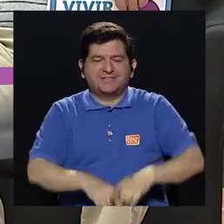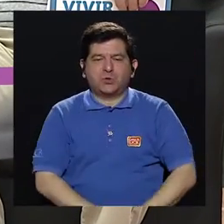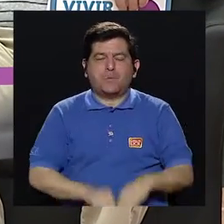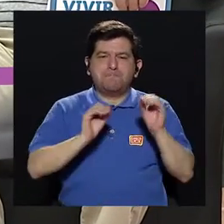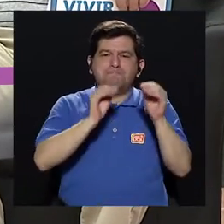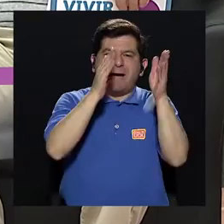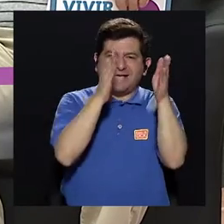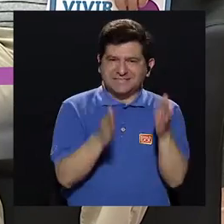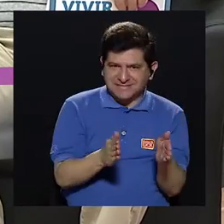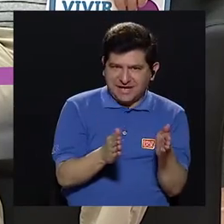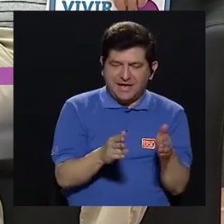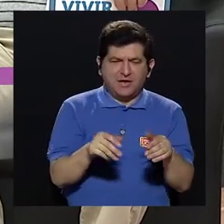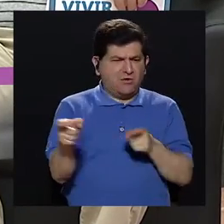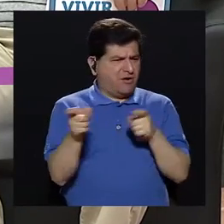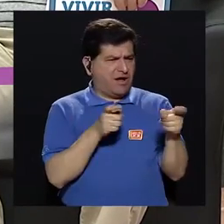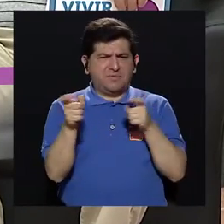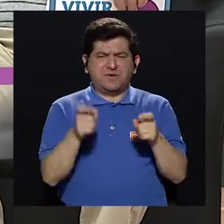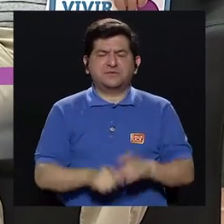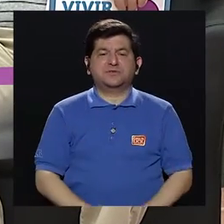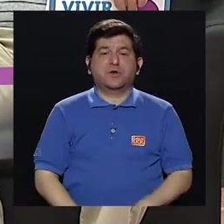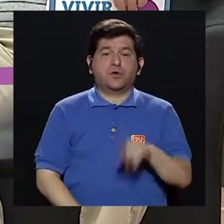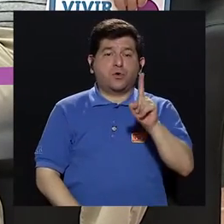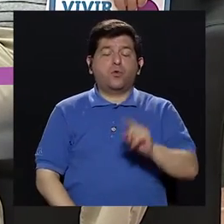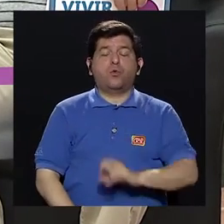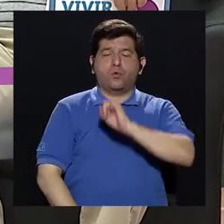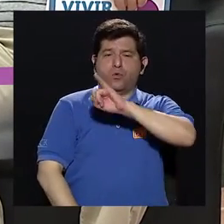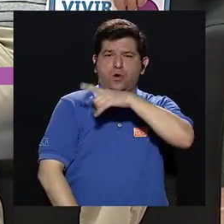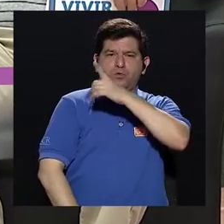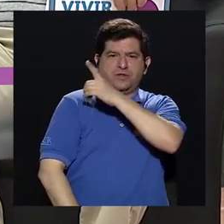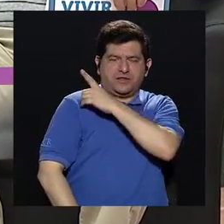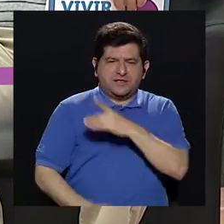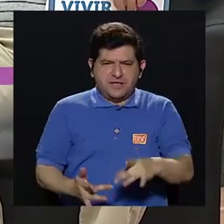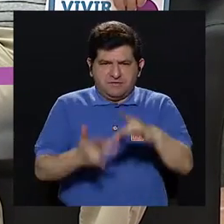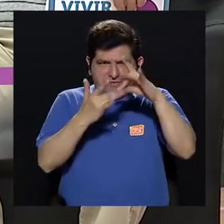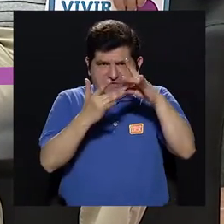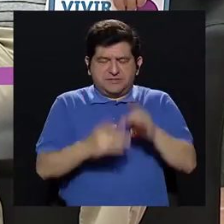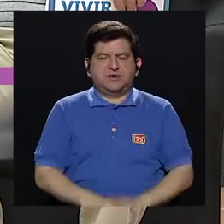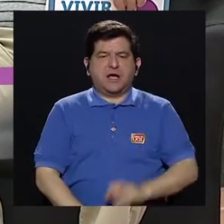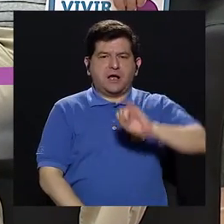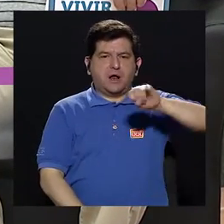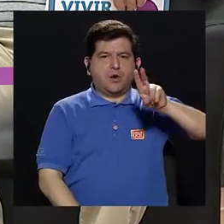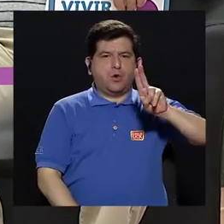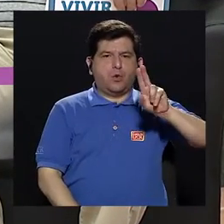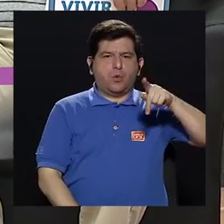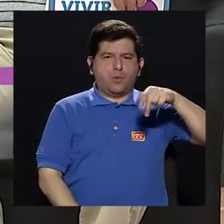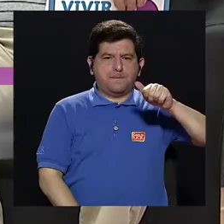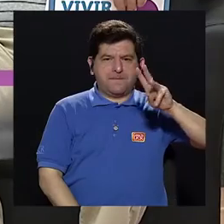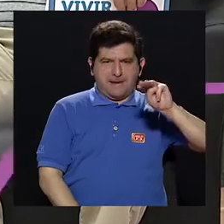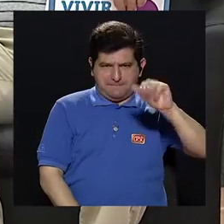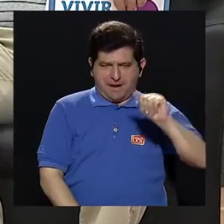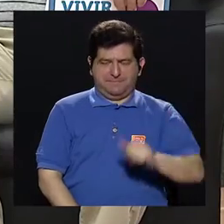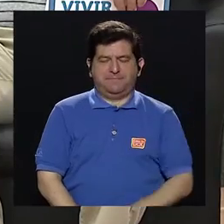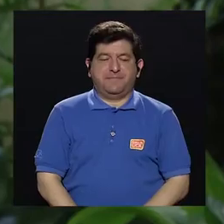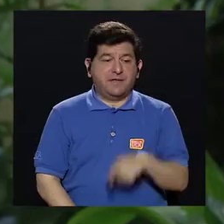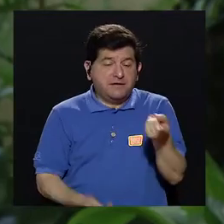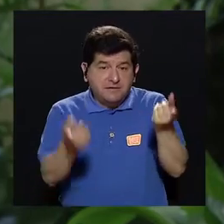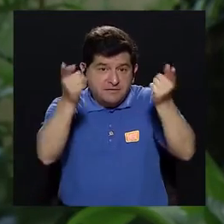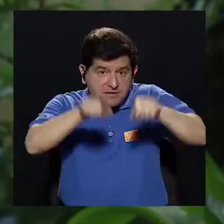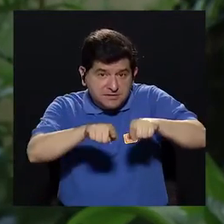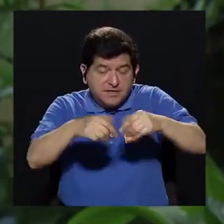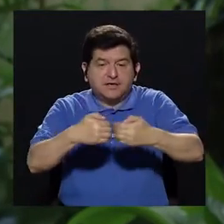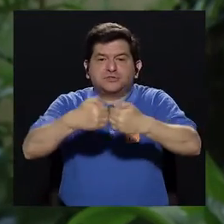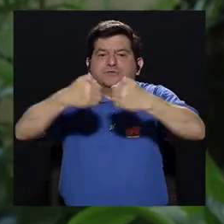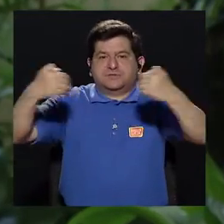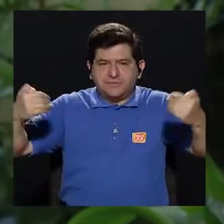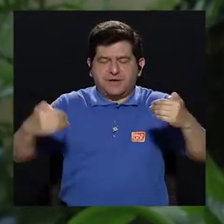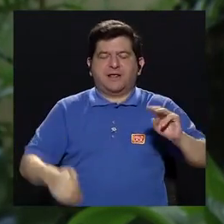magisterio, el que lo administra es una junta especial que se llama JUPEMA, Junta de Pensiones del Magisterio, que, por ejemplo,